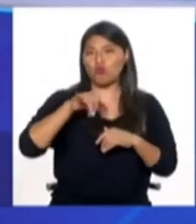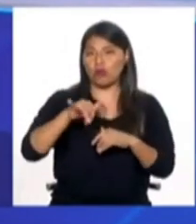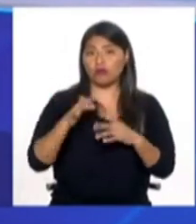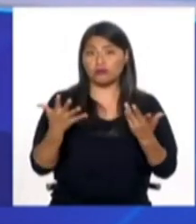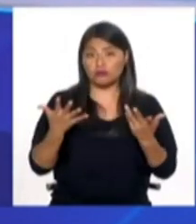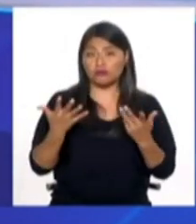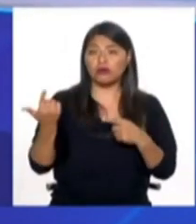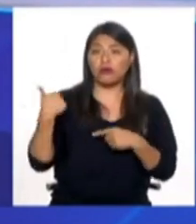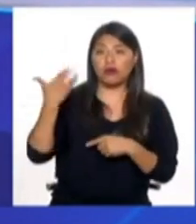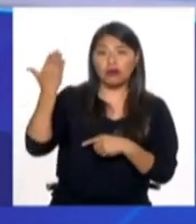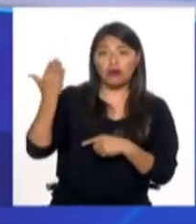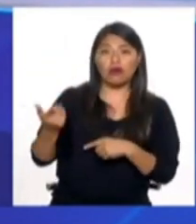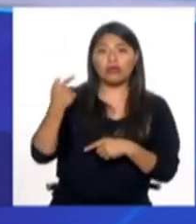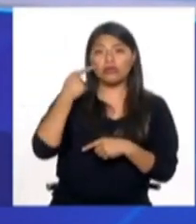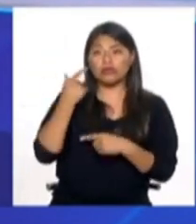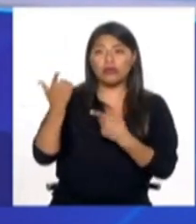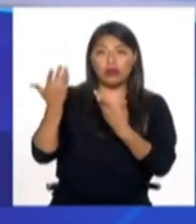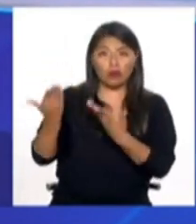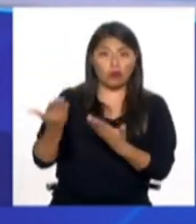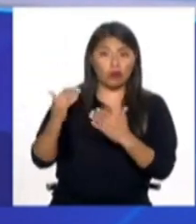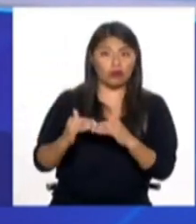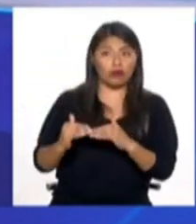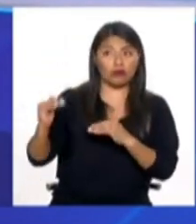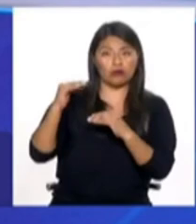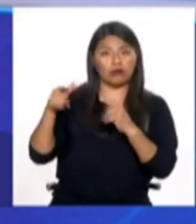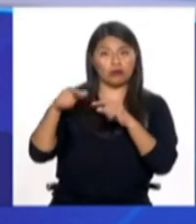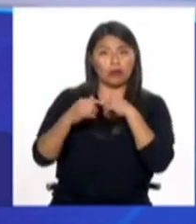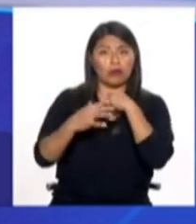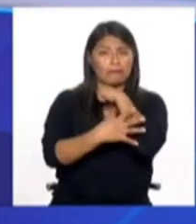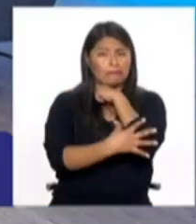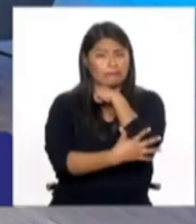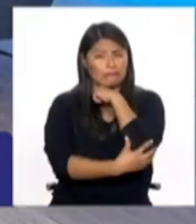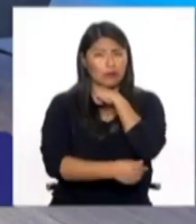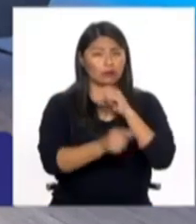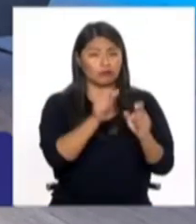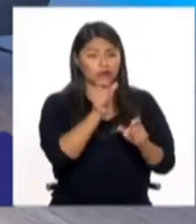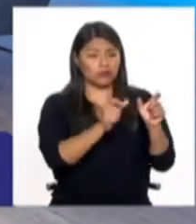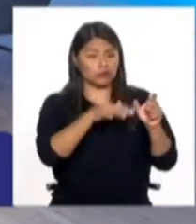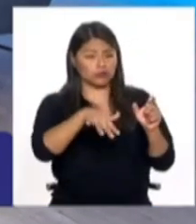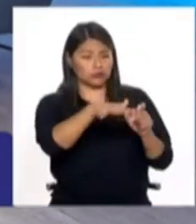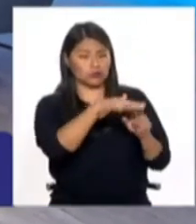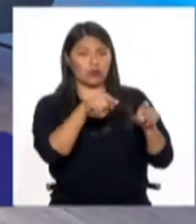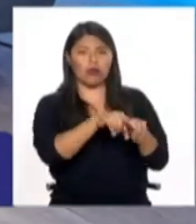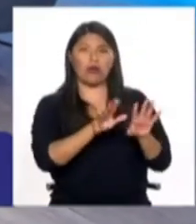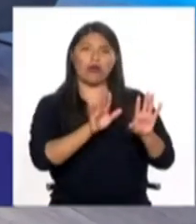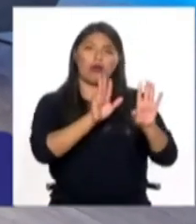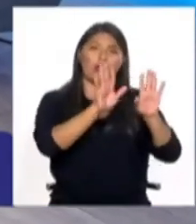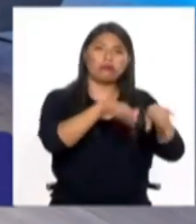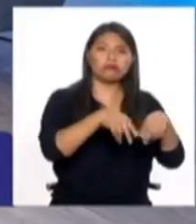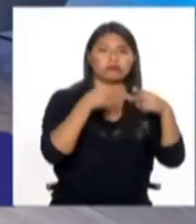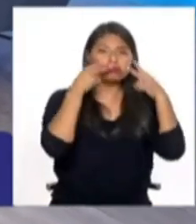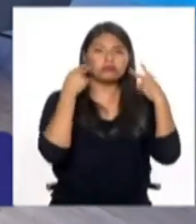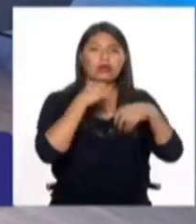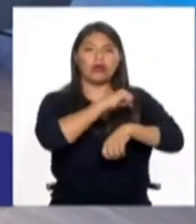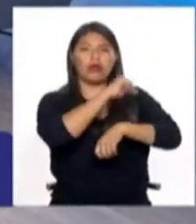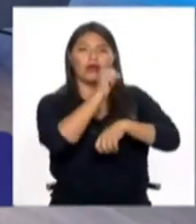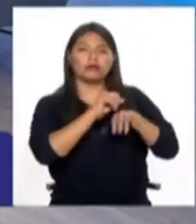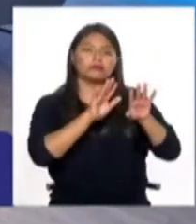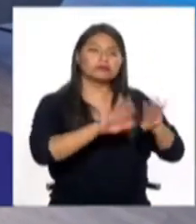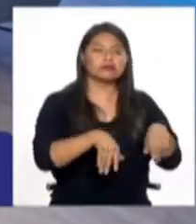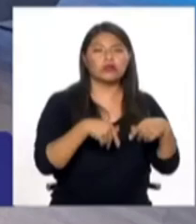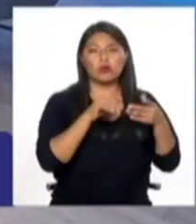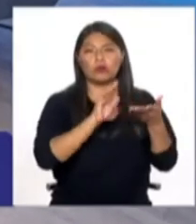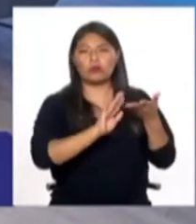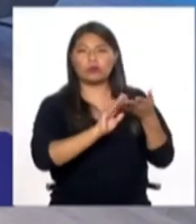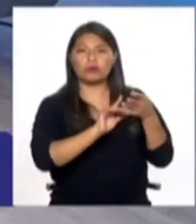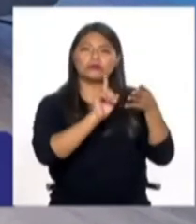es gratuito que quienes están en una situación de mayor empobrecimiento sean las personas indígenas, andinas, amazónicas y las